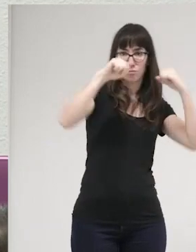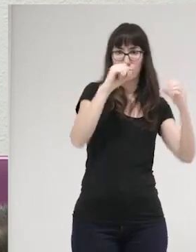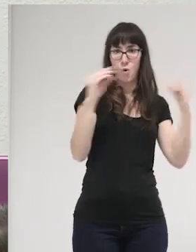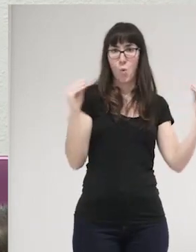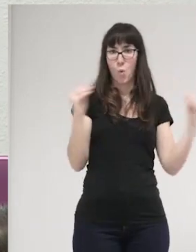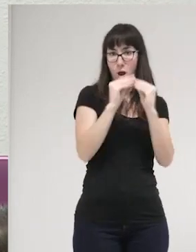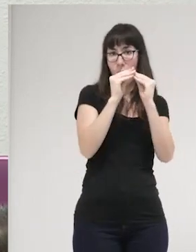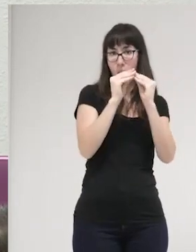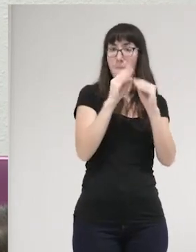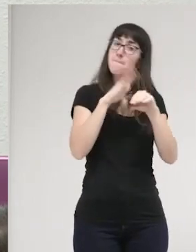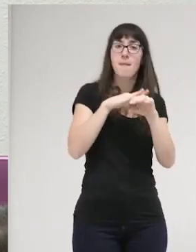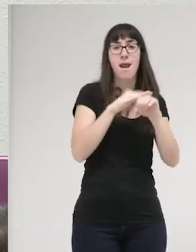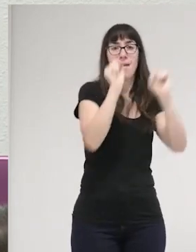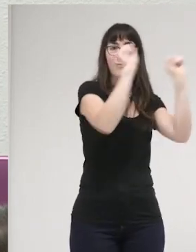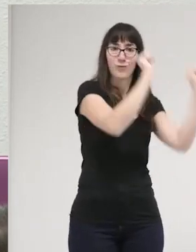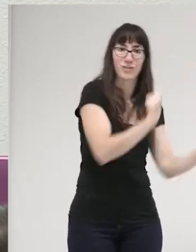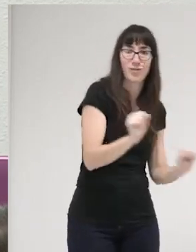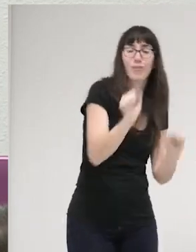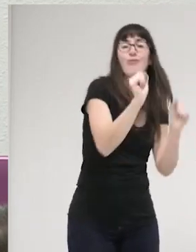por tanto protegida